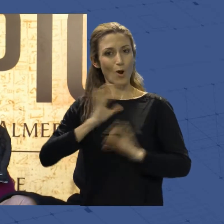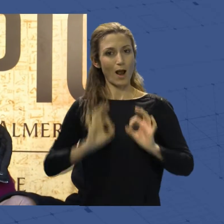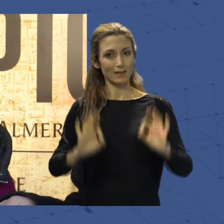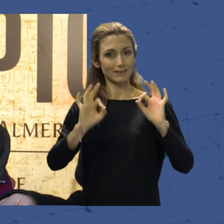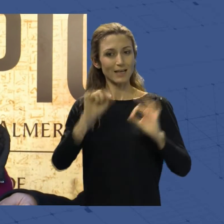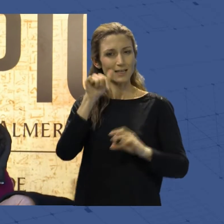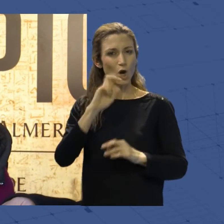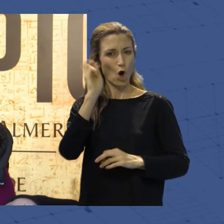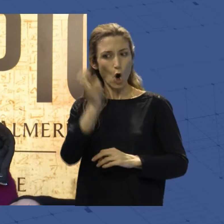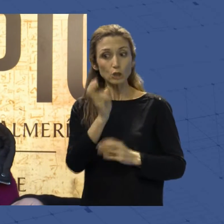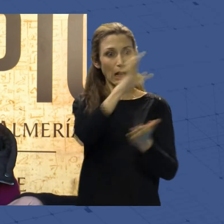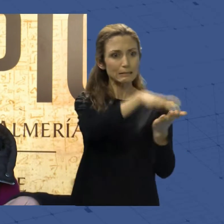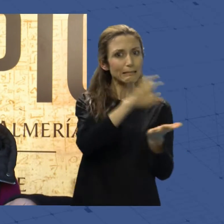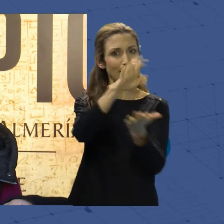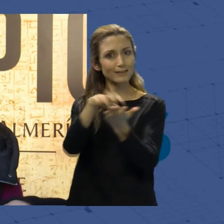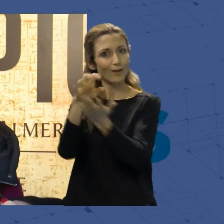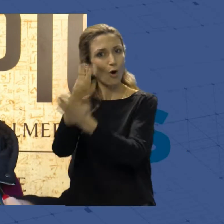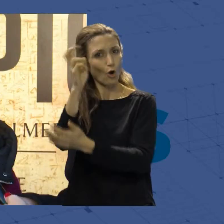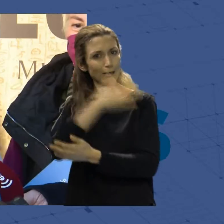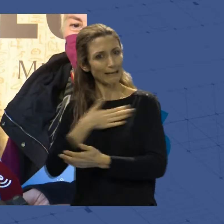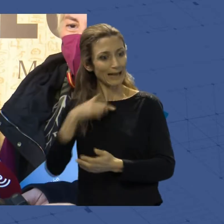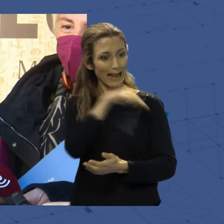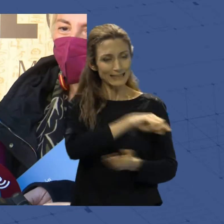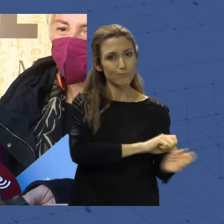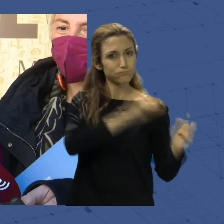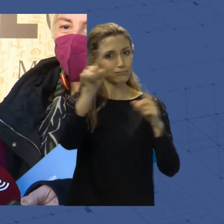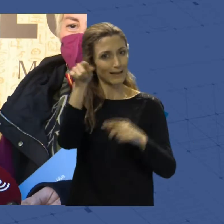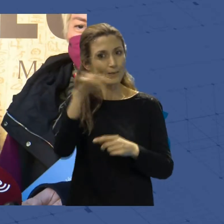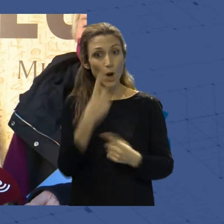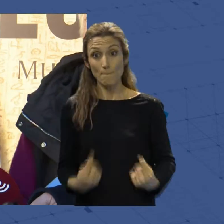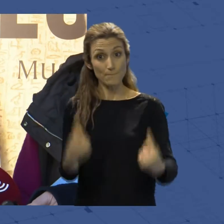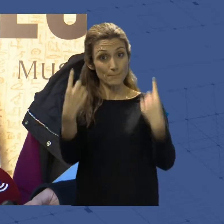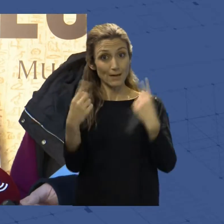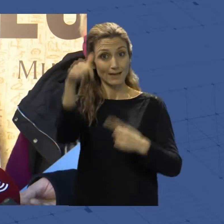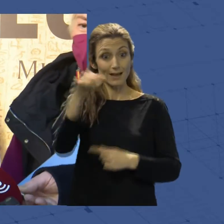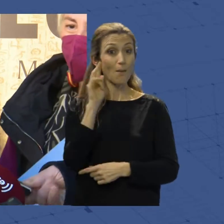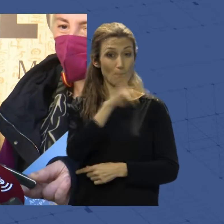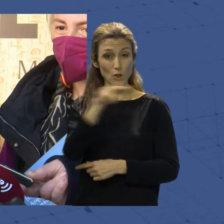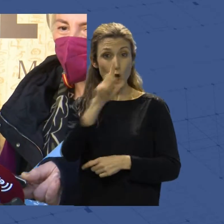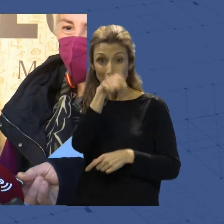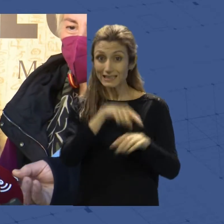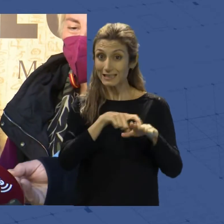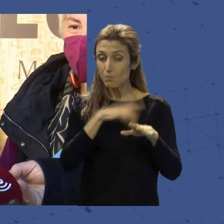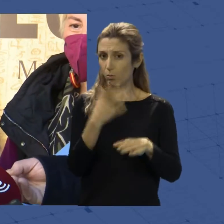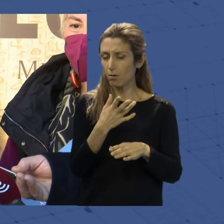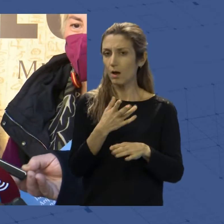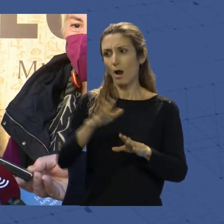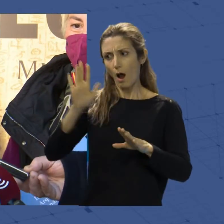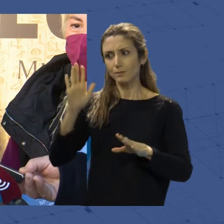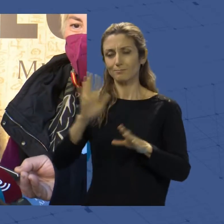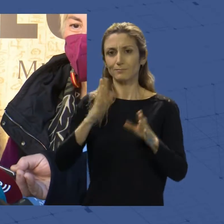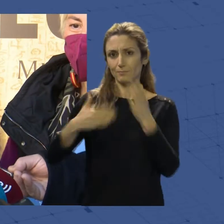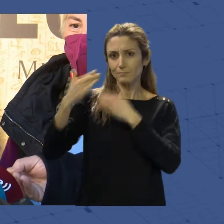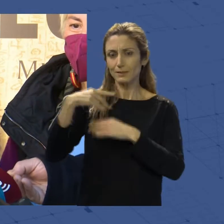sedes que quieren que esta exposición pueda ir. Es la primera vez que se hacía una exposición de este tipo, a pesar de que somos muchas las